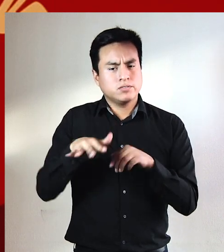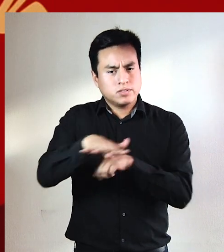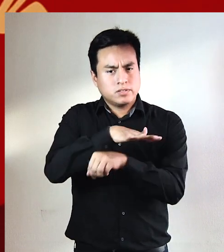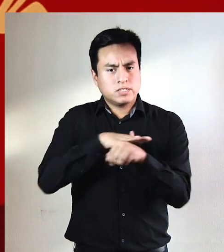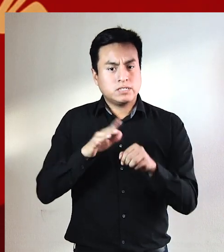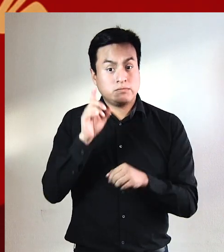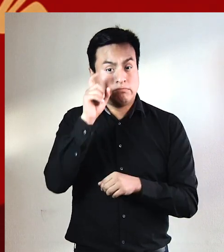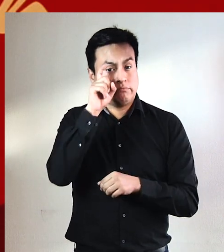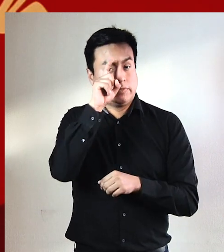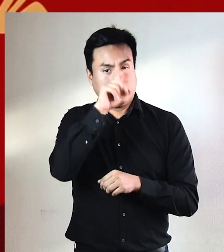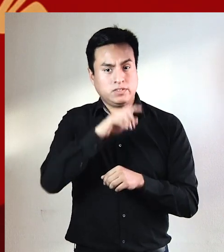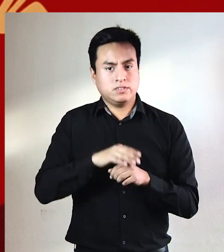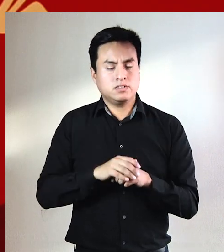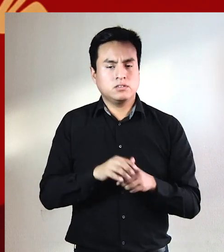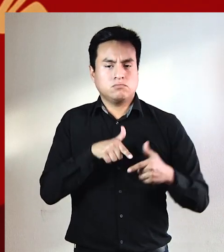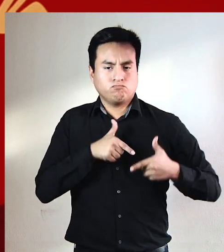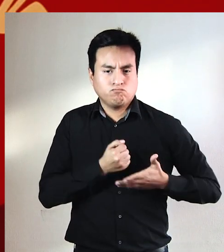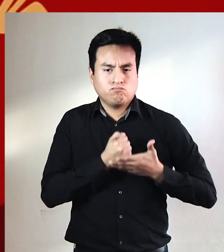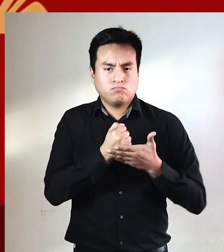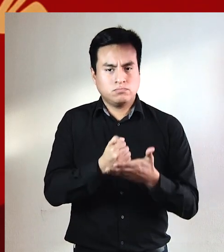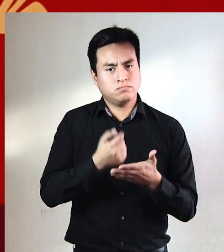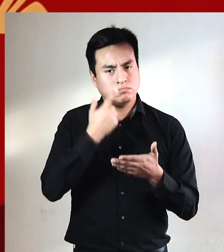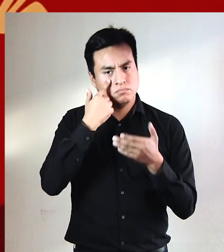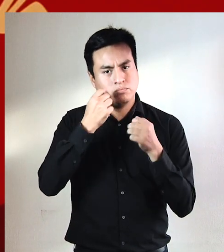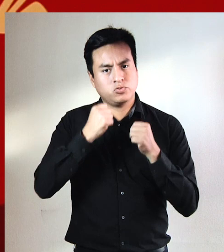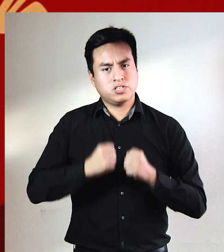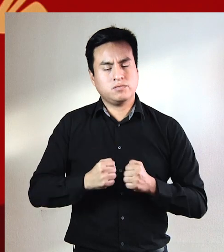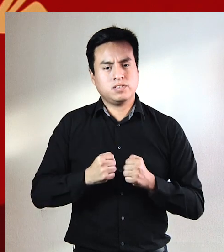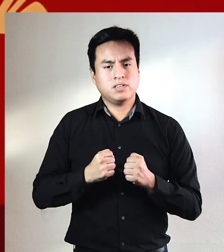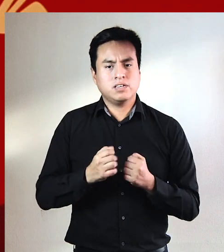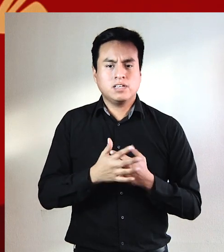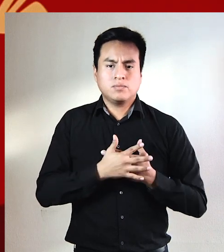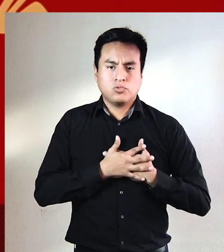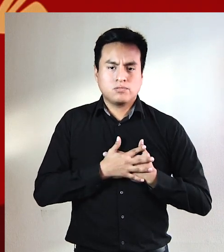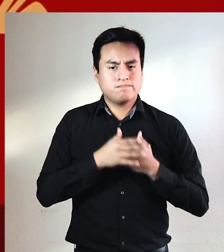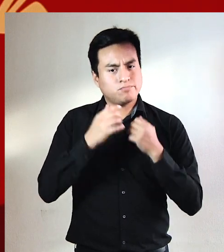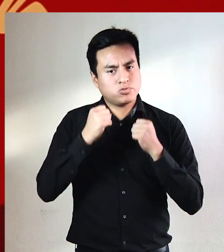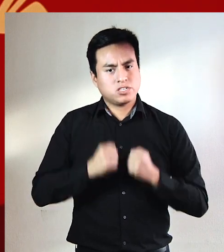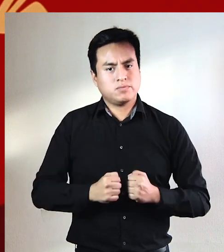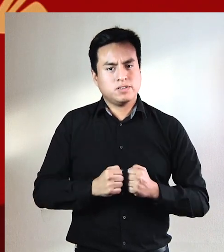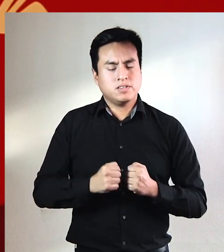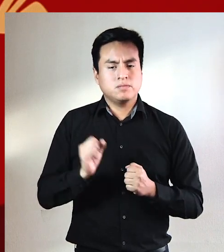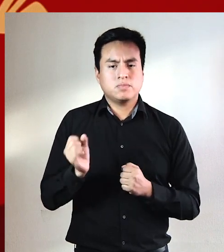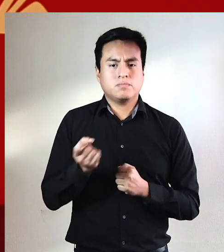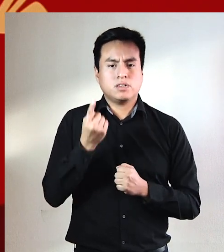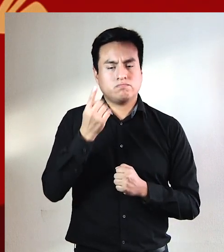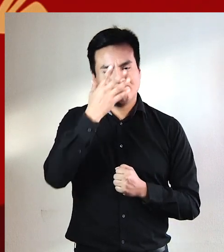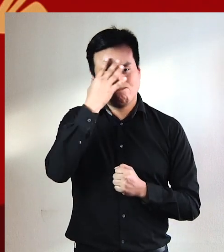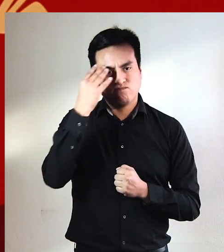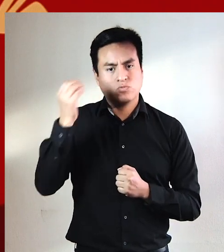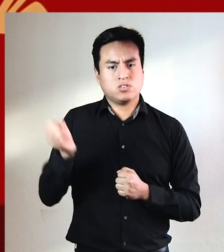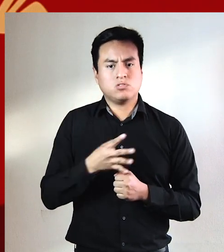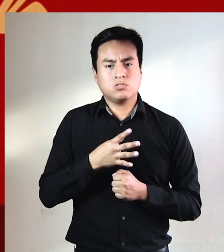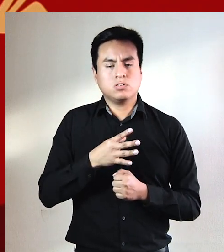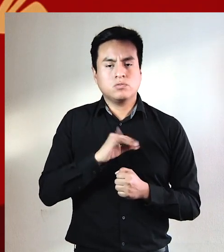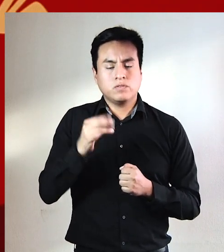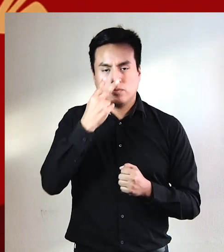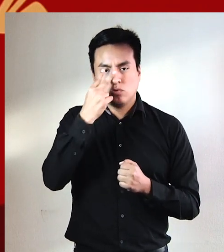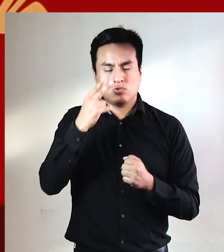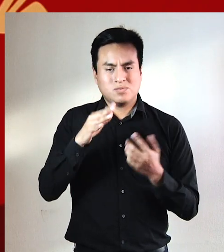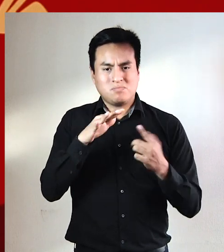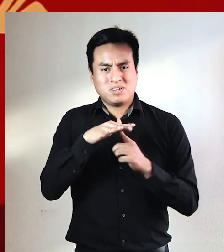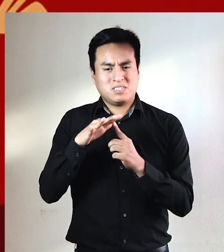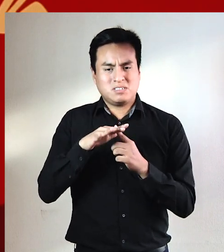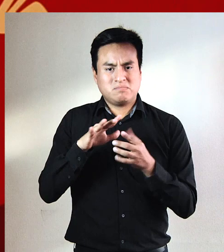situaciones más difíciles que la solidaridad era posible, que el amor era posible. Fue lo primero que se olvidó y vimos